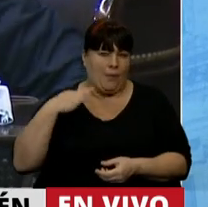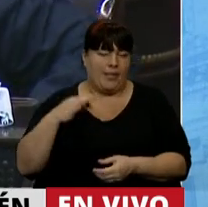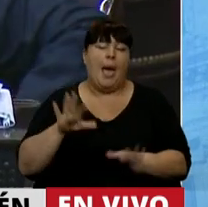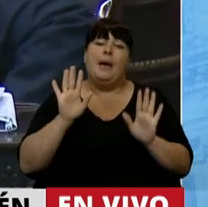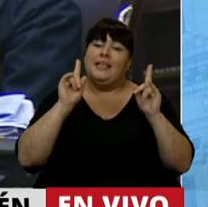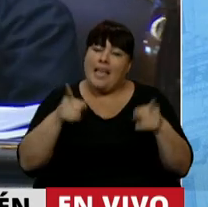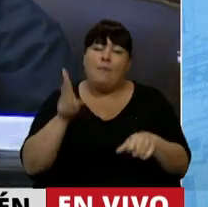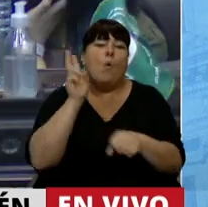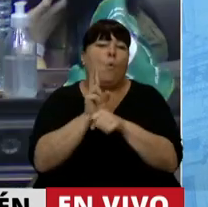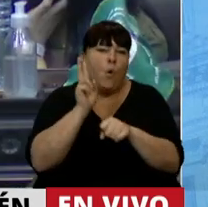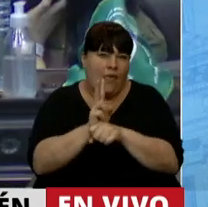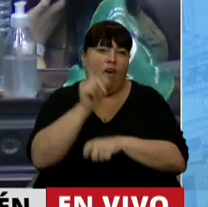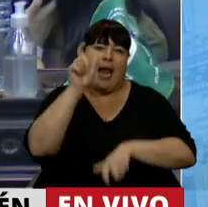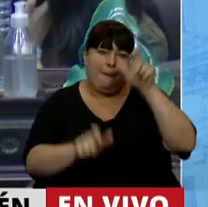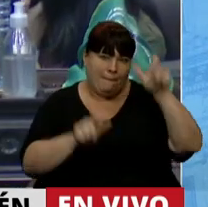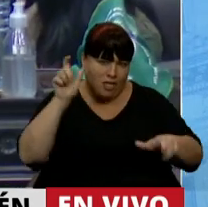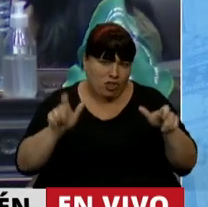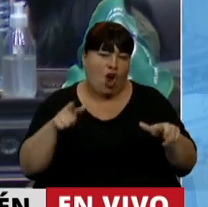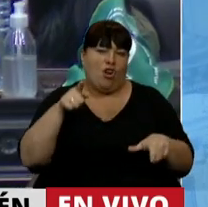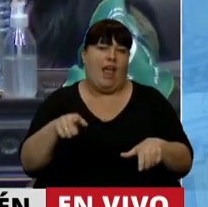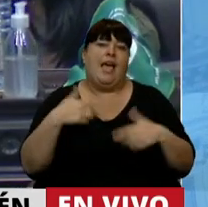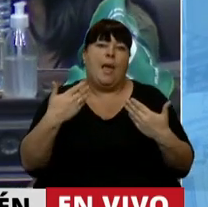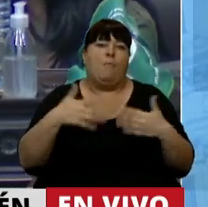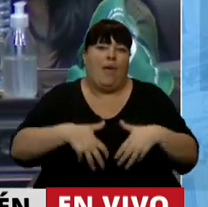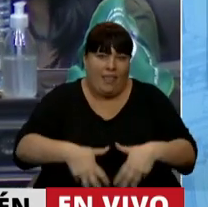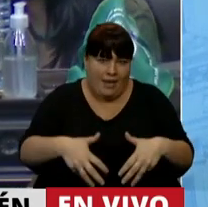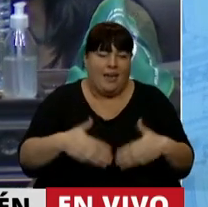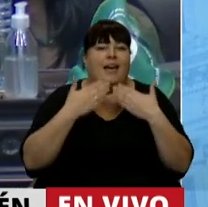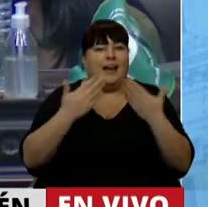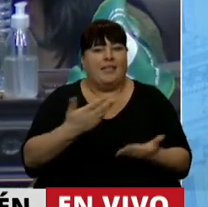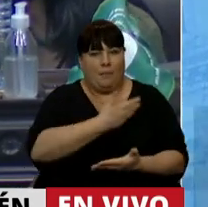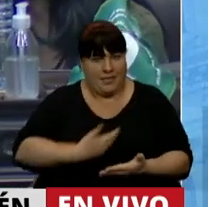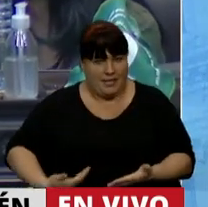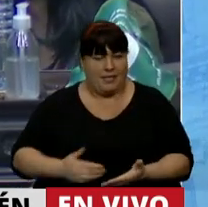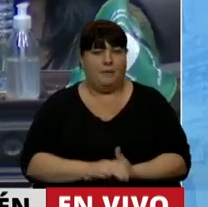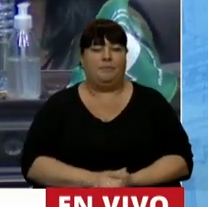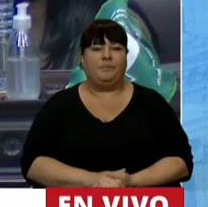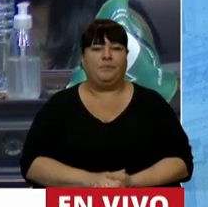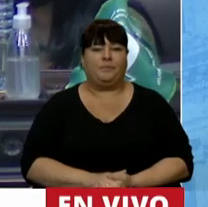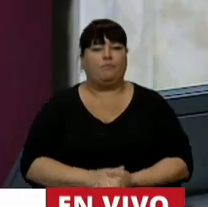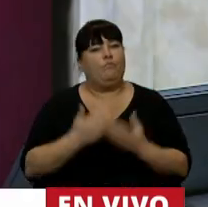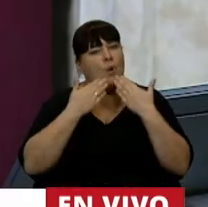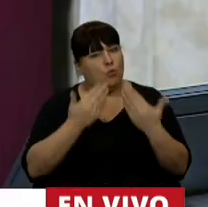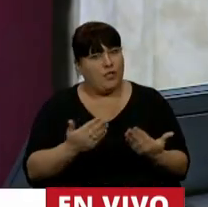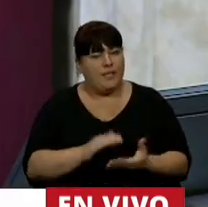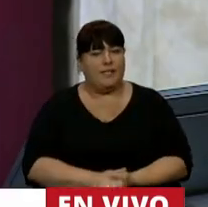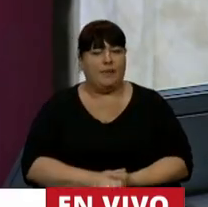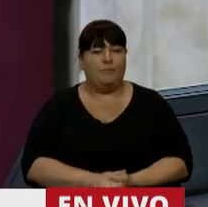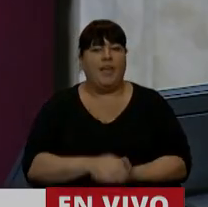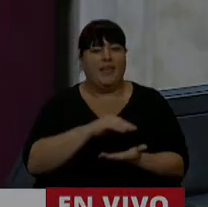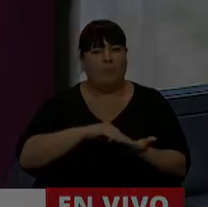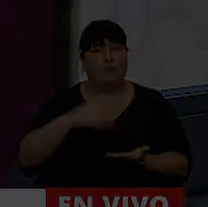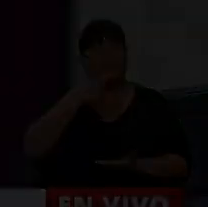pero también cuidemos a nuestras personas con capacidad de gestar. Gracias, señor presidente. Muchas gracias, diputada